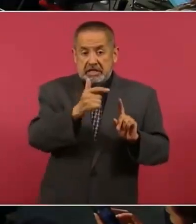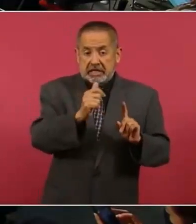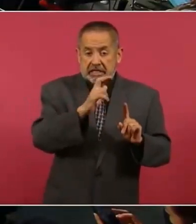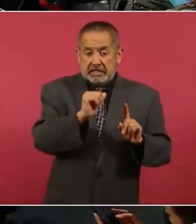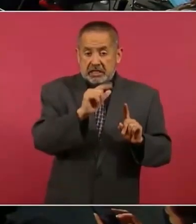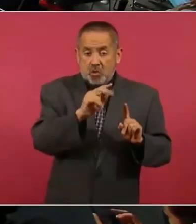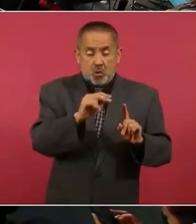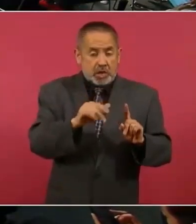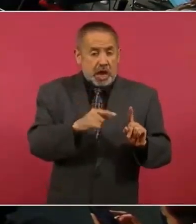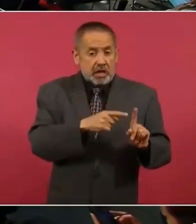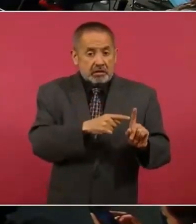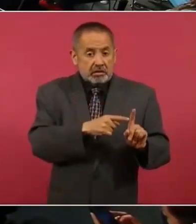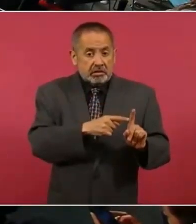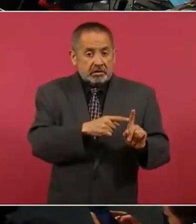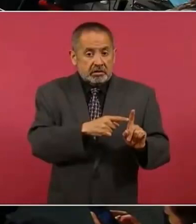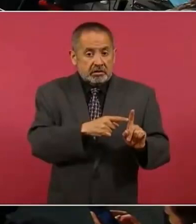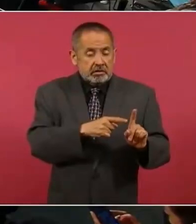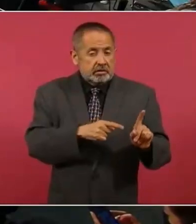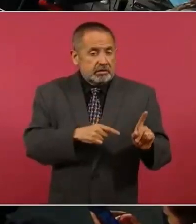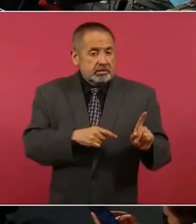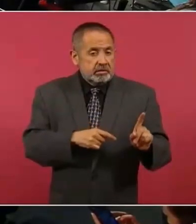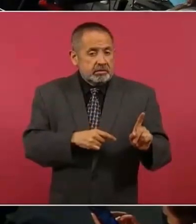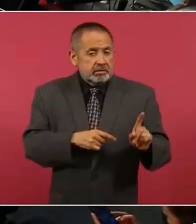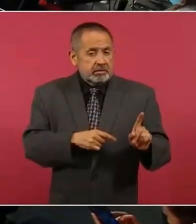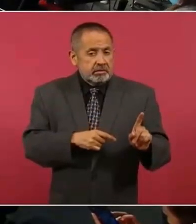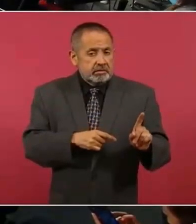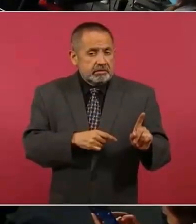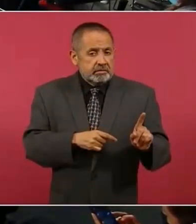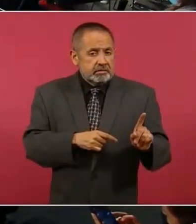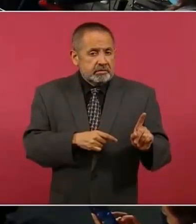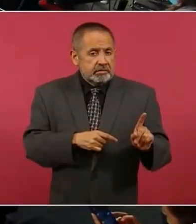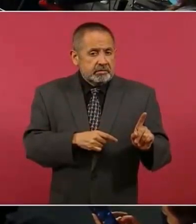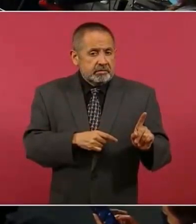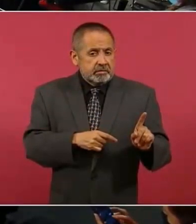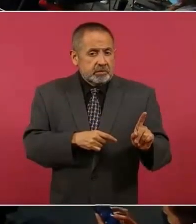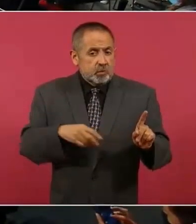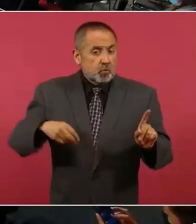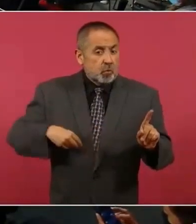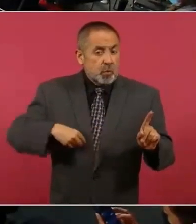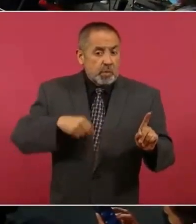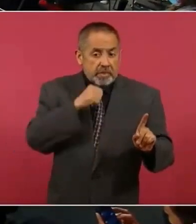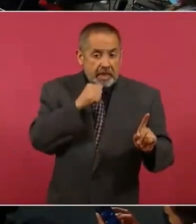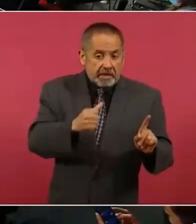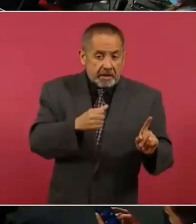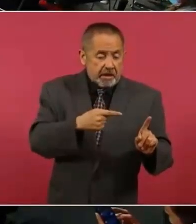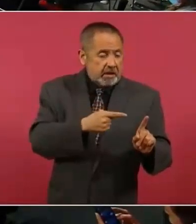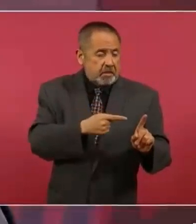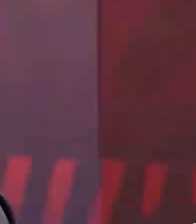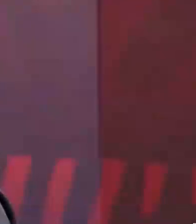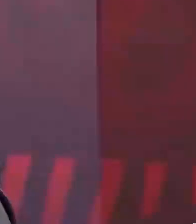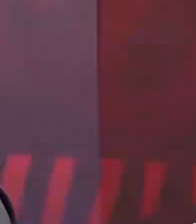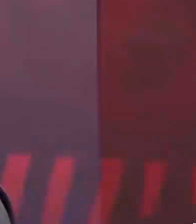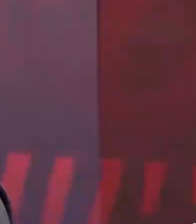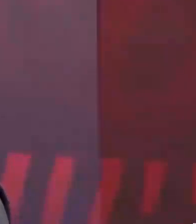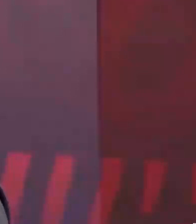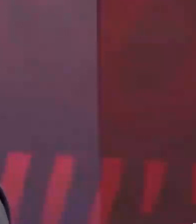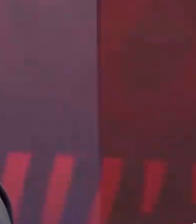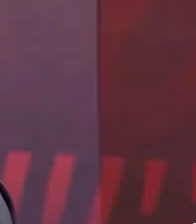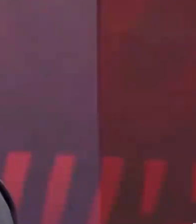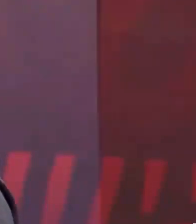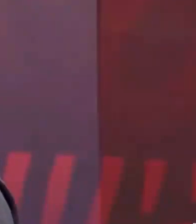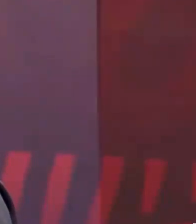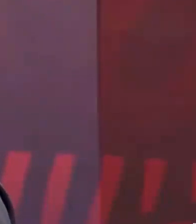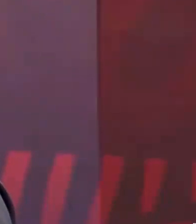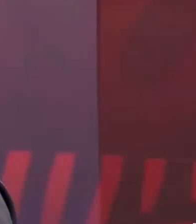es inocente, pues que se enfrente